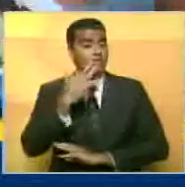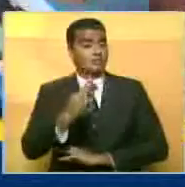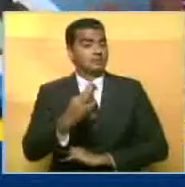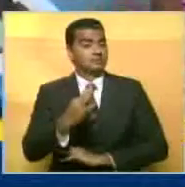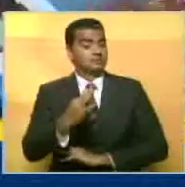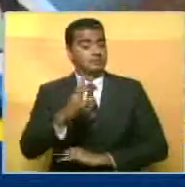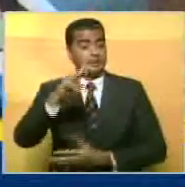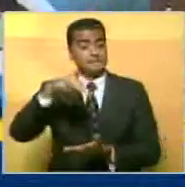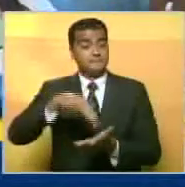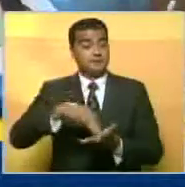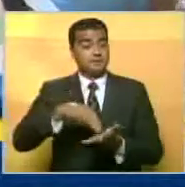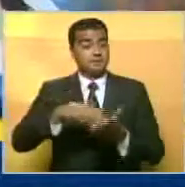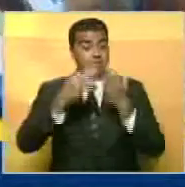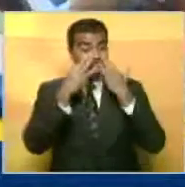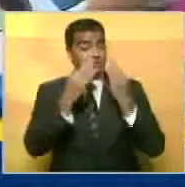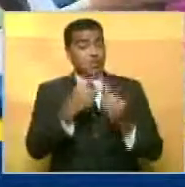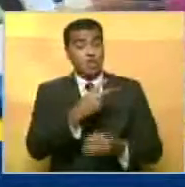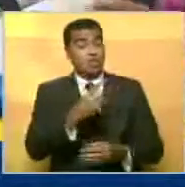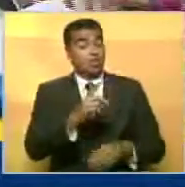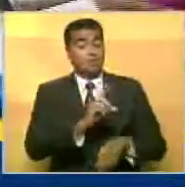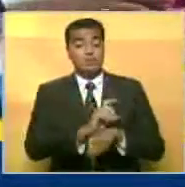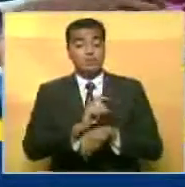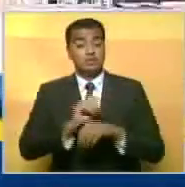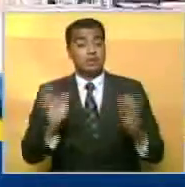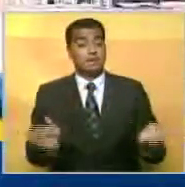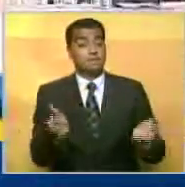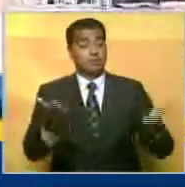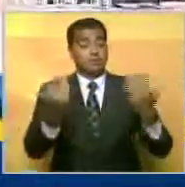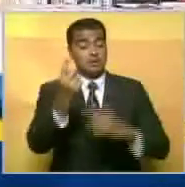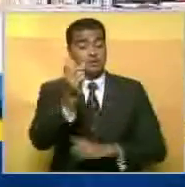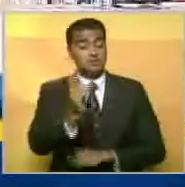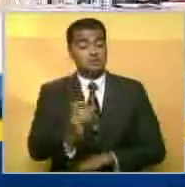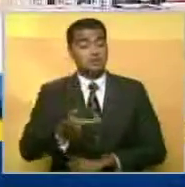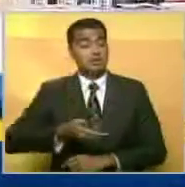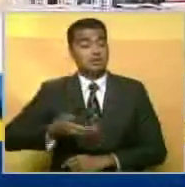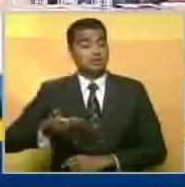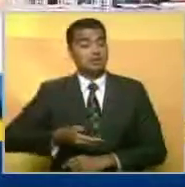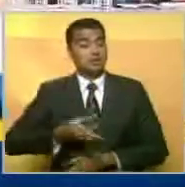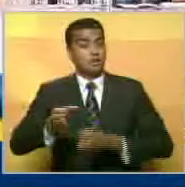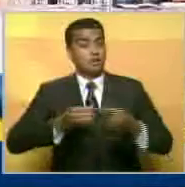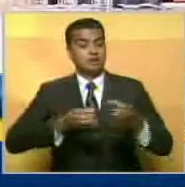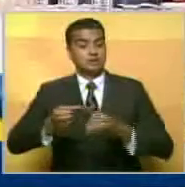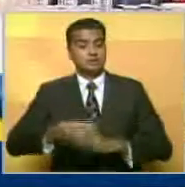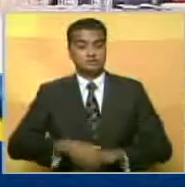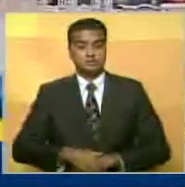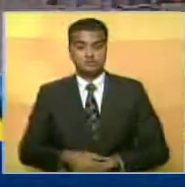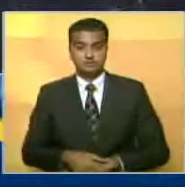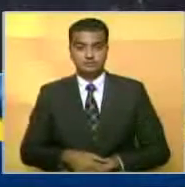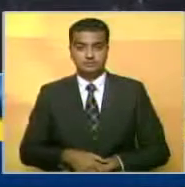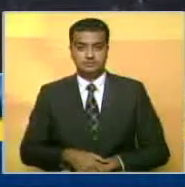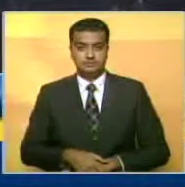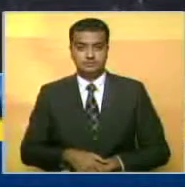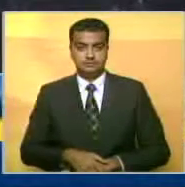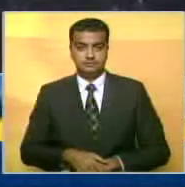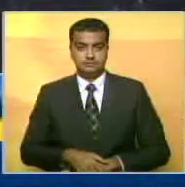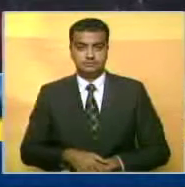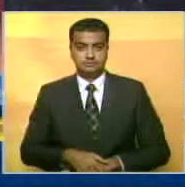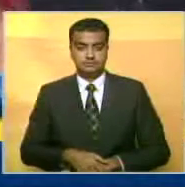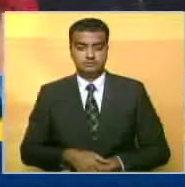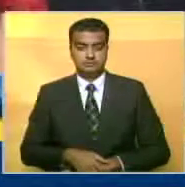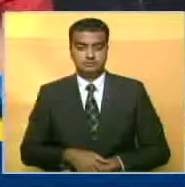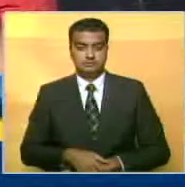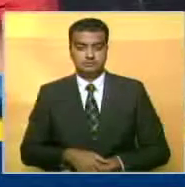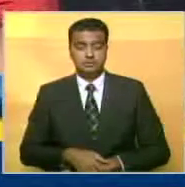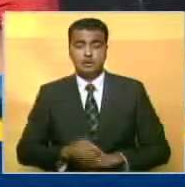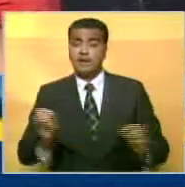el estado Miranda, Jawa advirtió que no es momento para impulsar candidaturas de alcaldes y concejales. Porque quien no